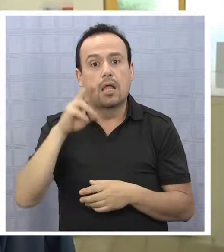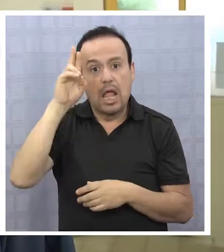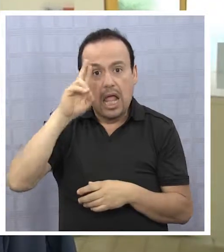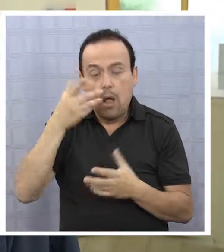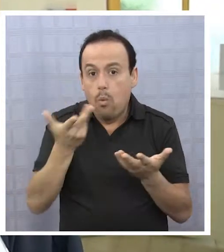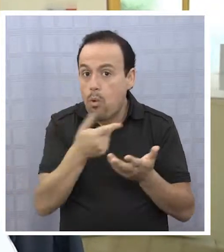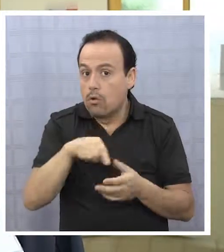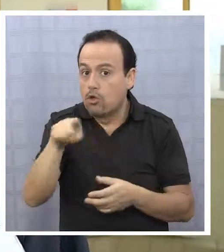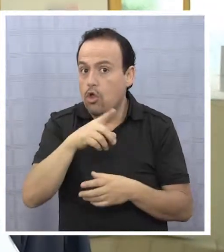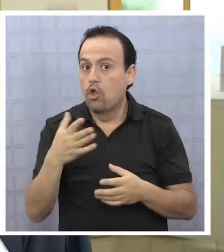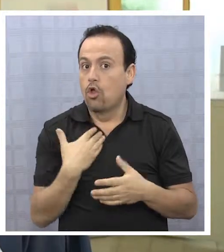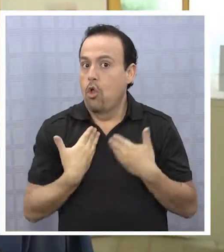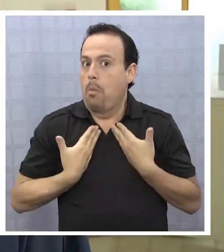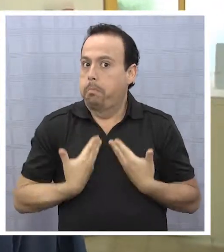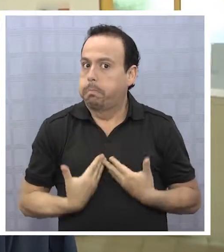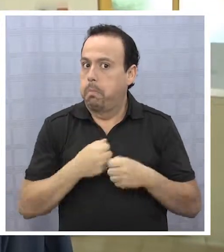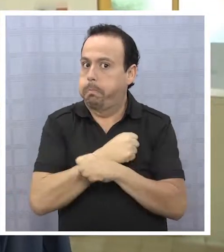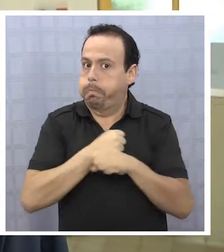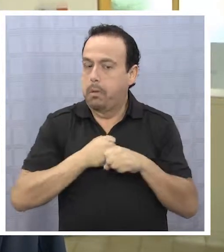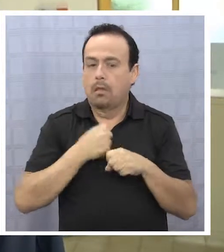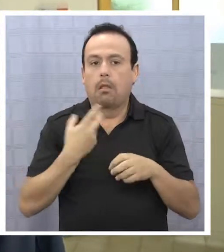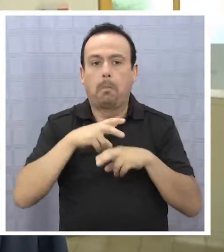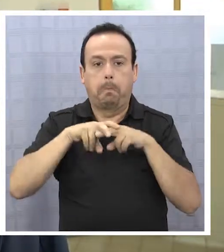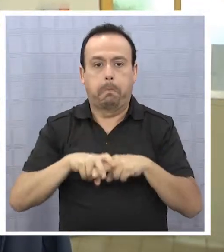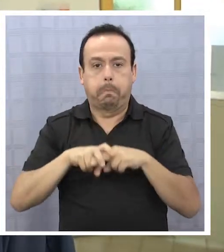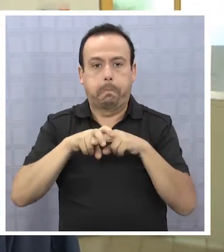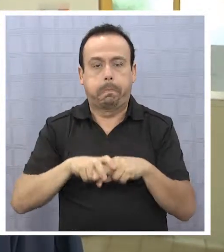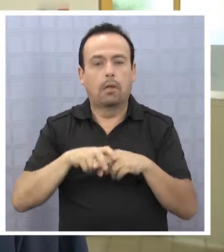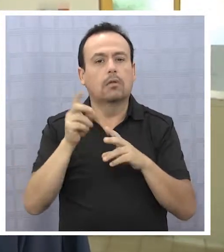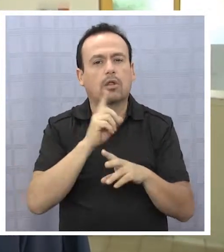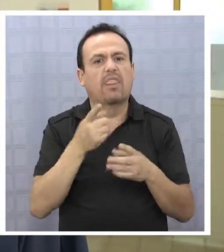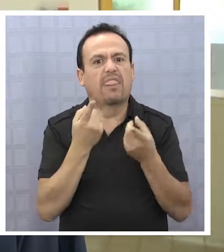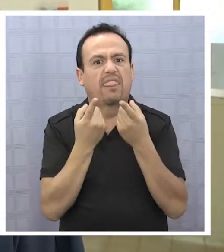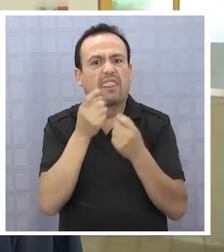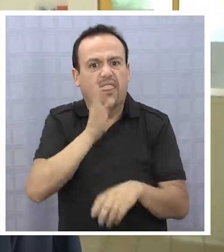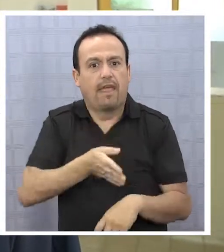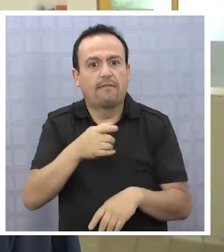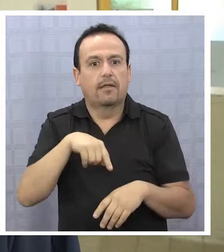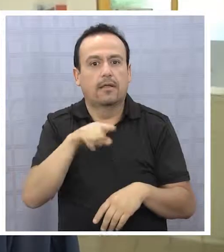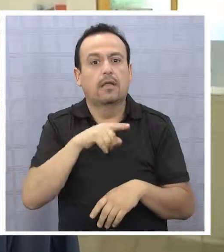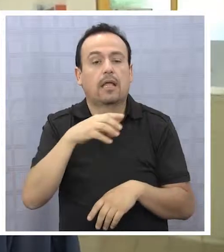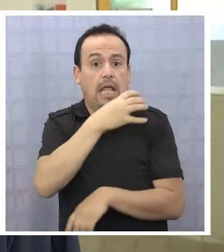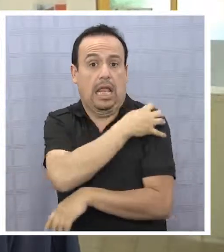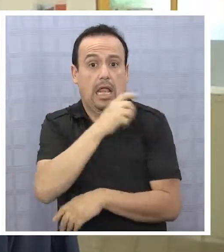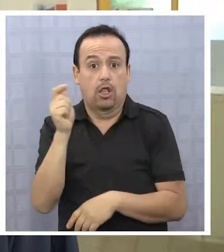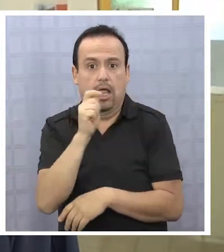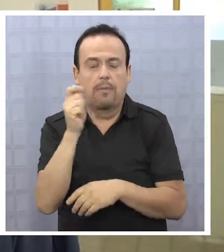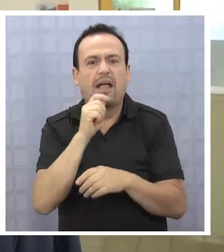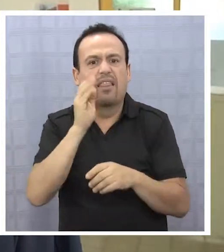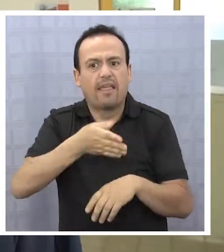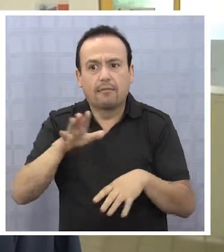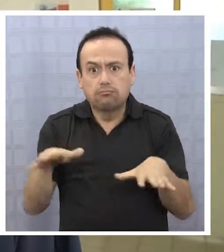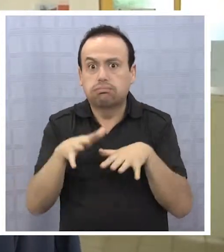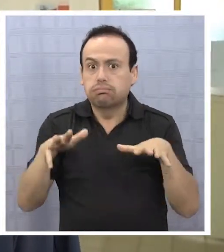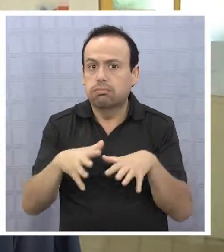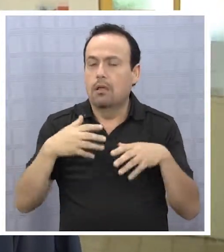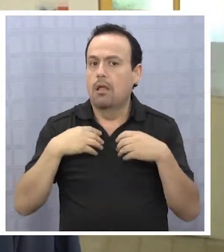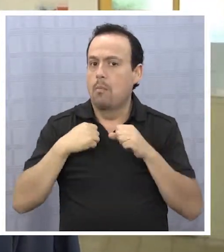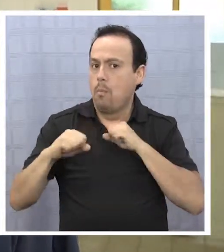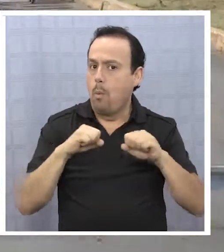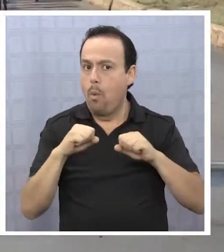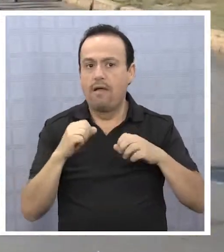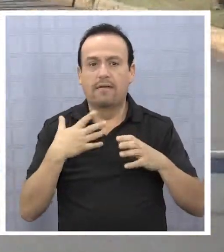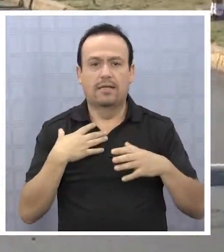sobrepeso, obesidad, donde el sedentarismo es una de las pandemias más importantes que tiene el mundo y la región de Tarapacano es distinta. Por lo tanto, tener